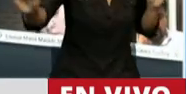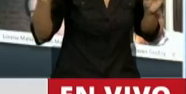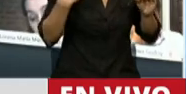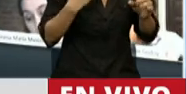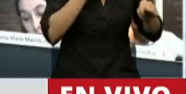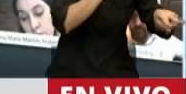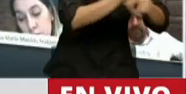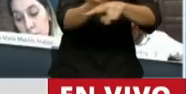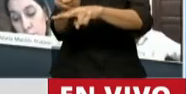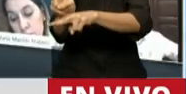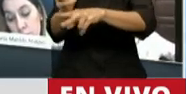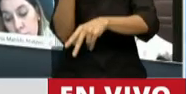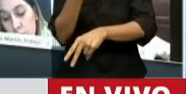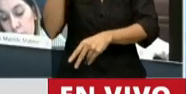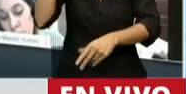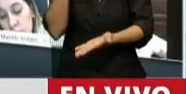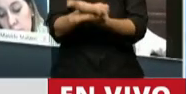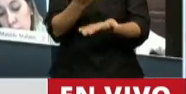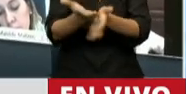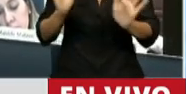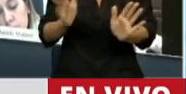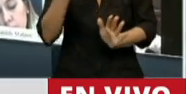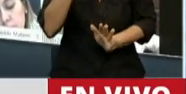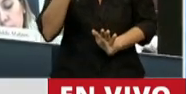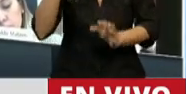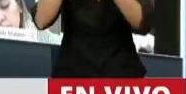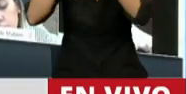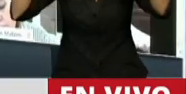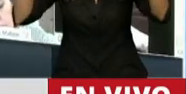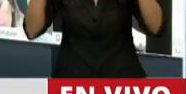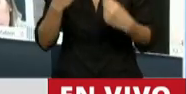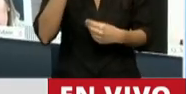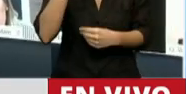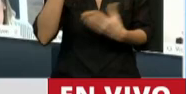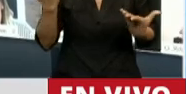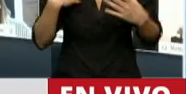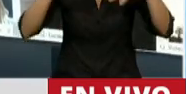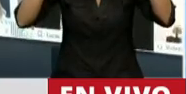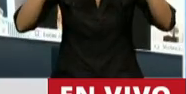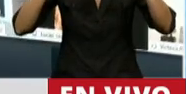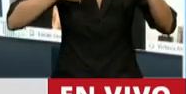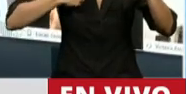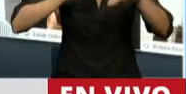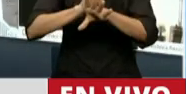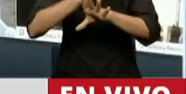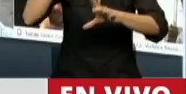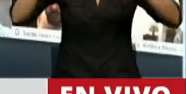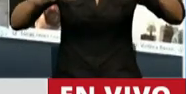diputados que imaginemos un minuto cuál sería la foto de la Argentina en este momento